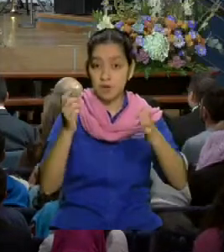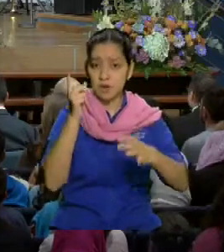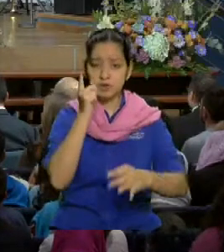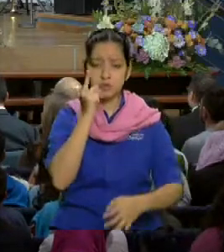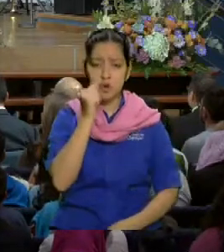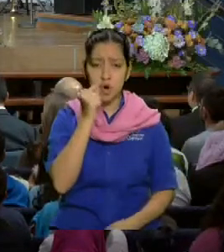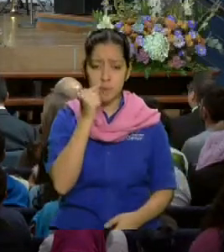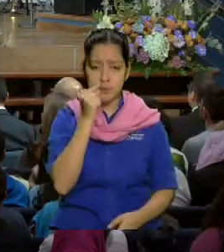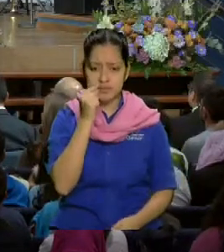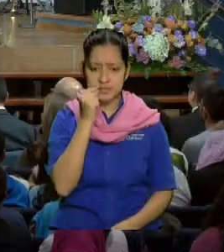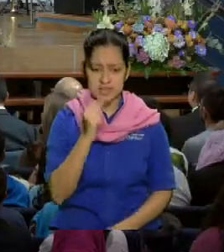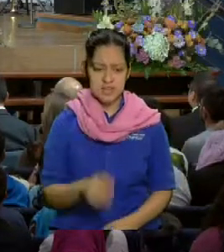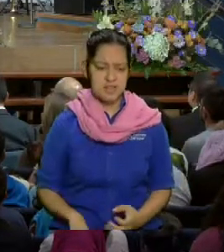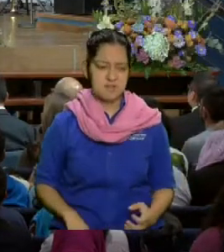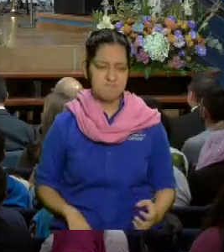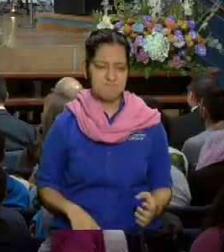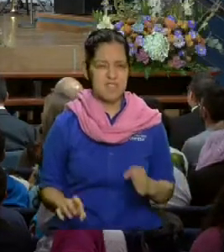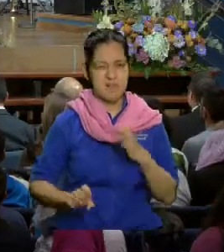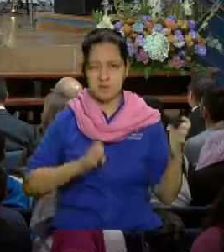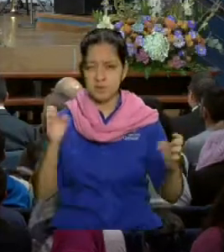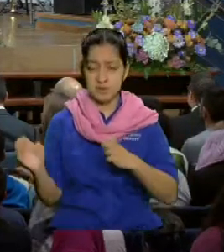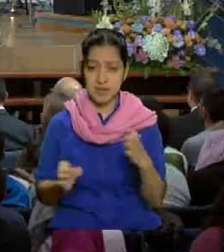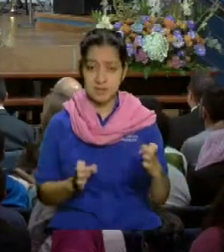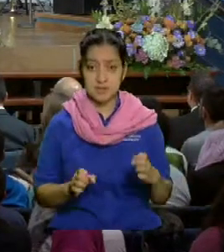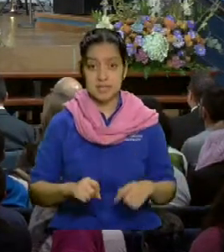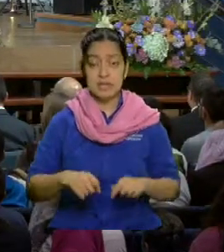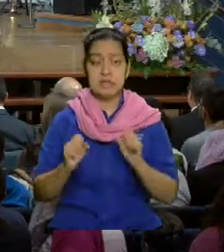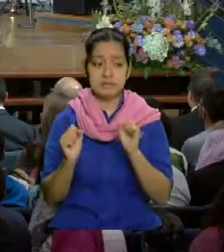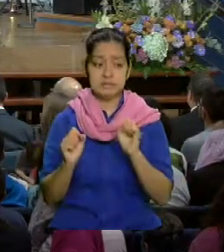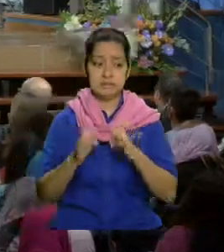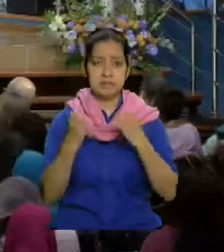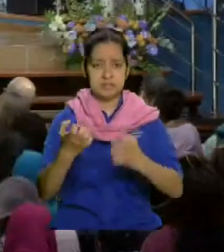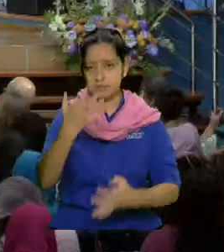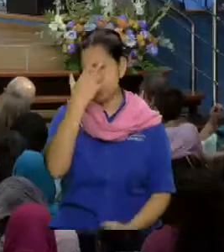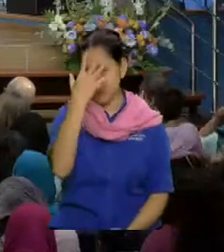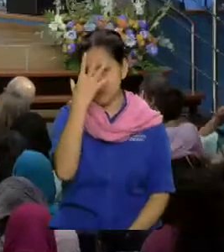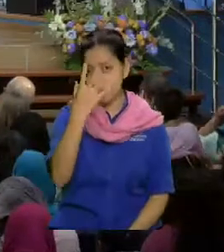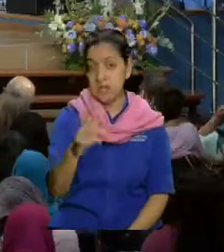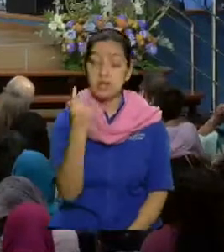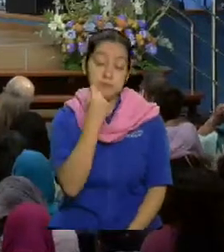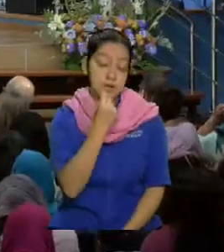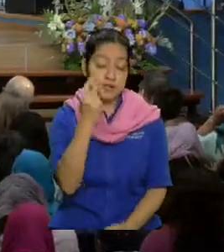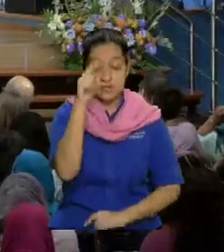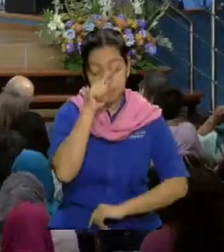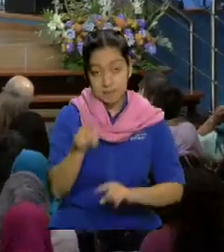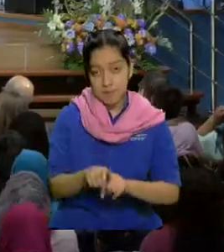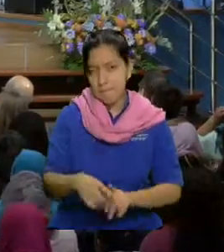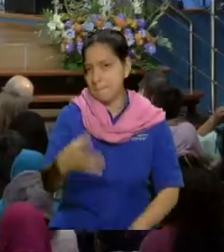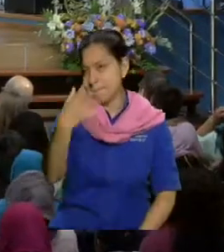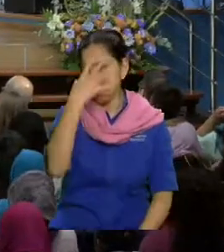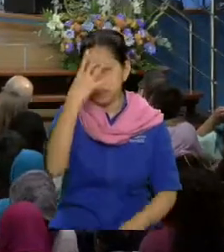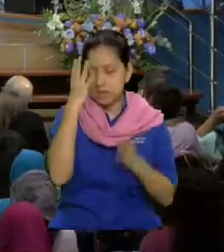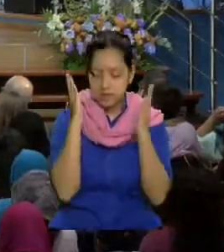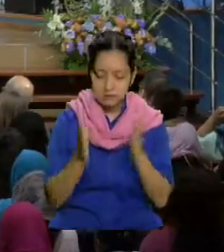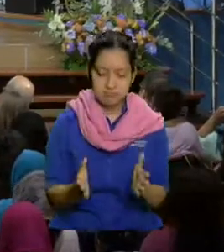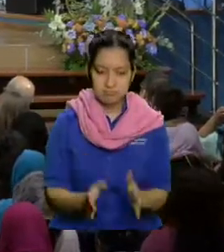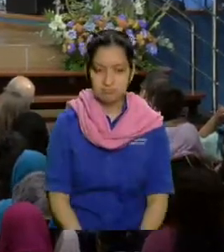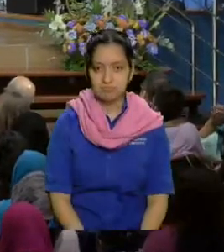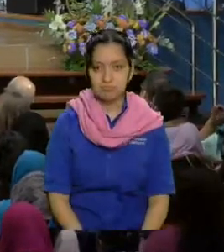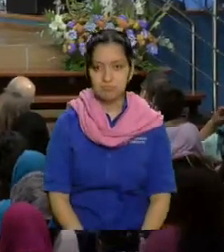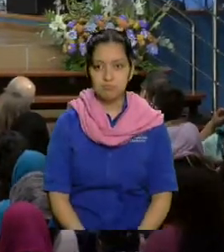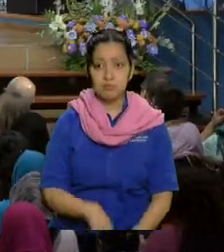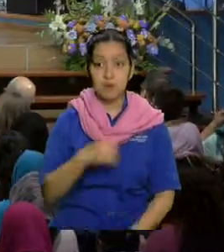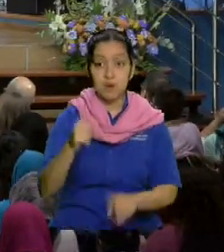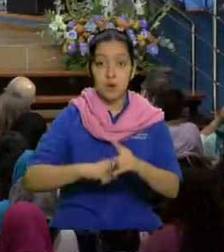pasión, hombres con hombres, y cometan cosas vergonzosas. Y las mujeres también, al haber sido abandonado el uso